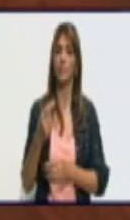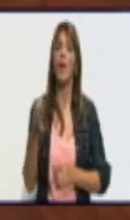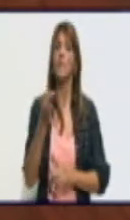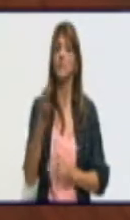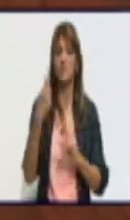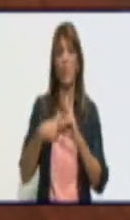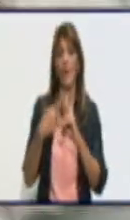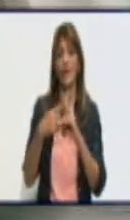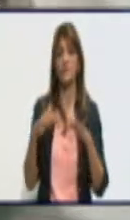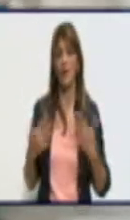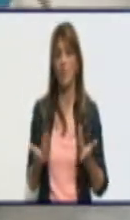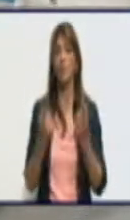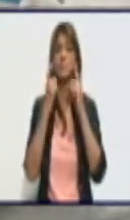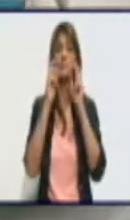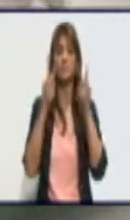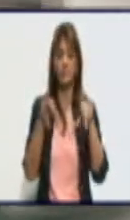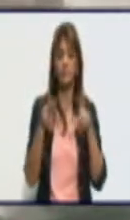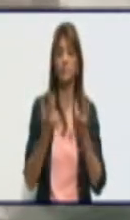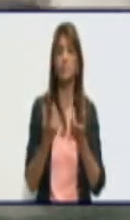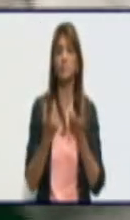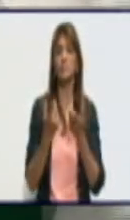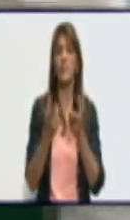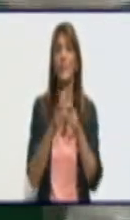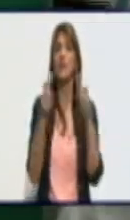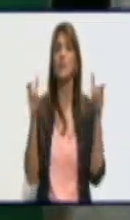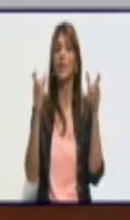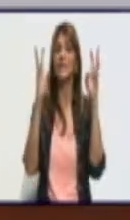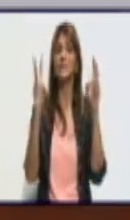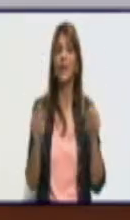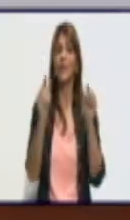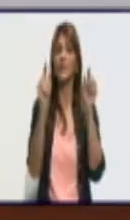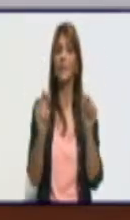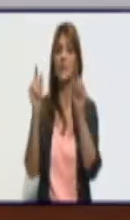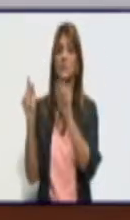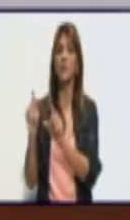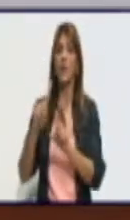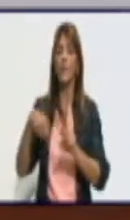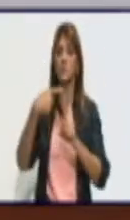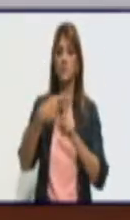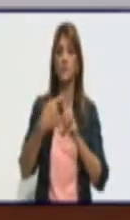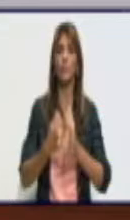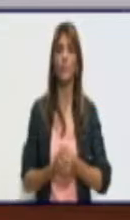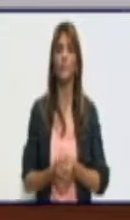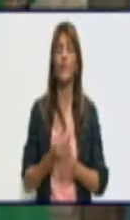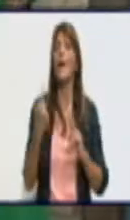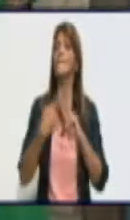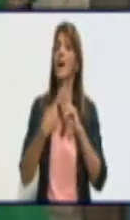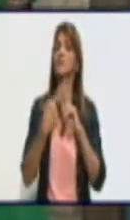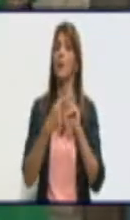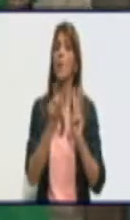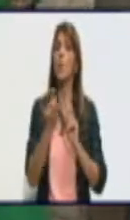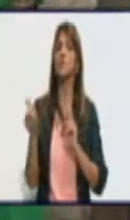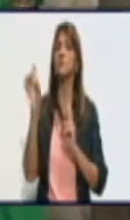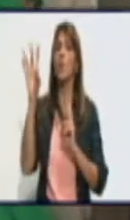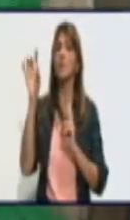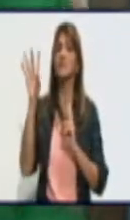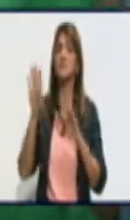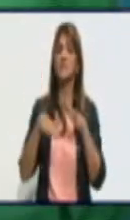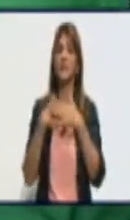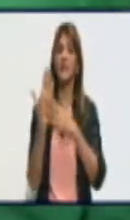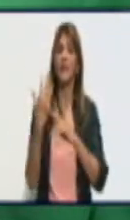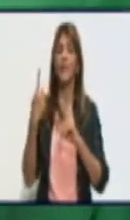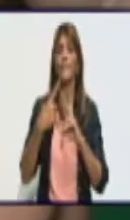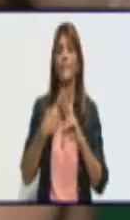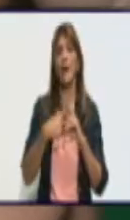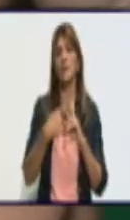municipio que agrupa el mayor número de casos. Vayamos los últimos días, en los últimos 15 días Vayamos ha tenido un total de